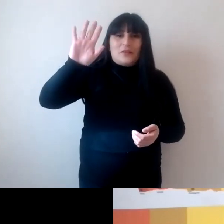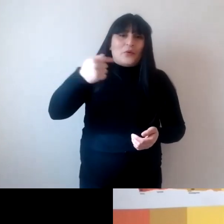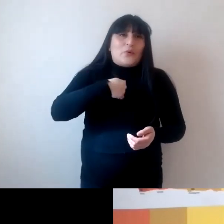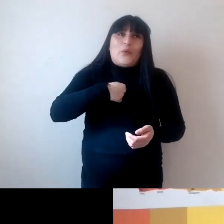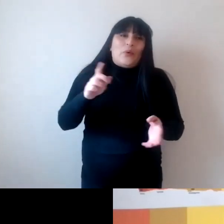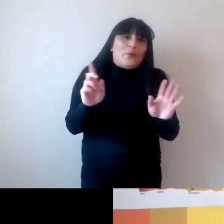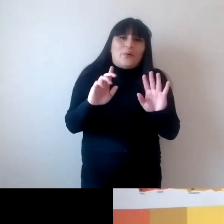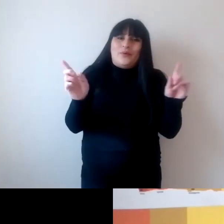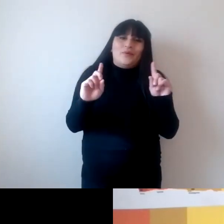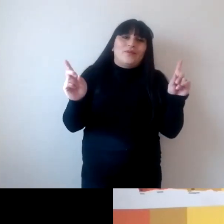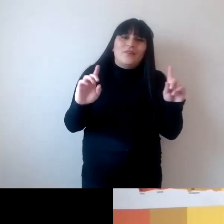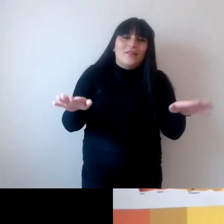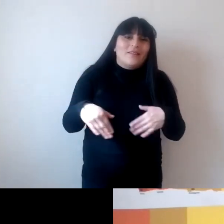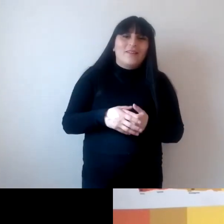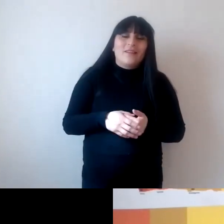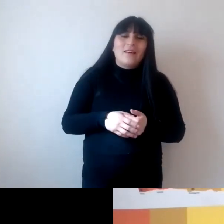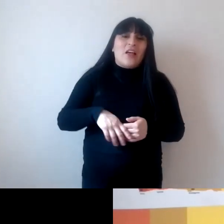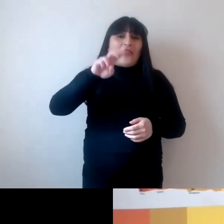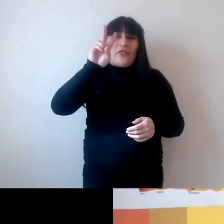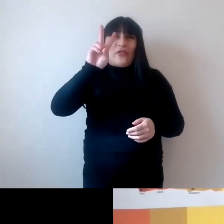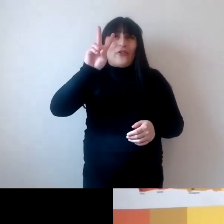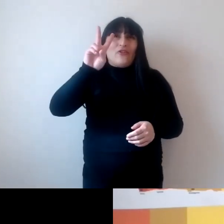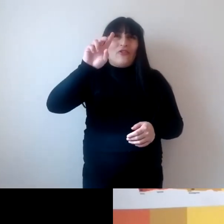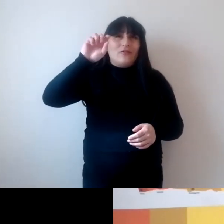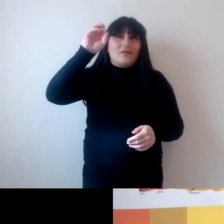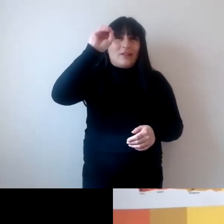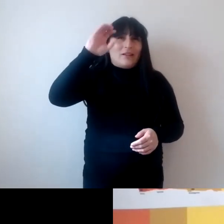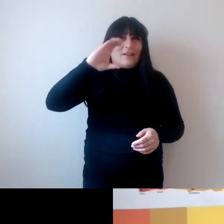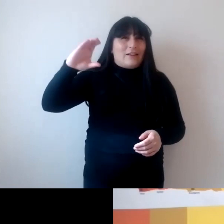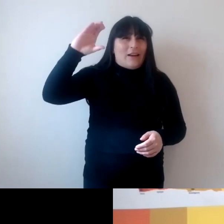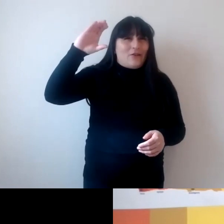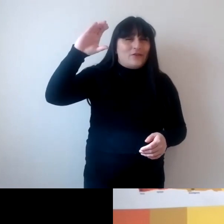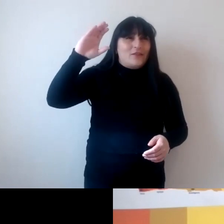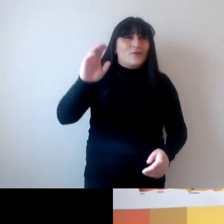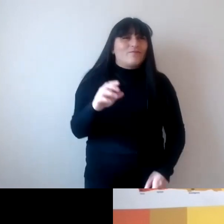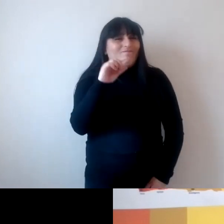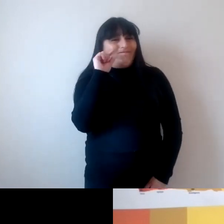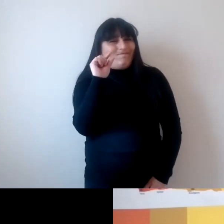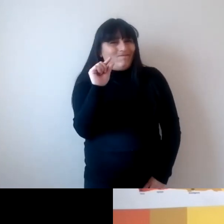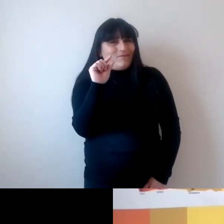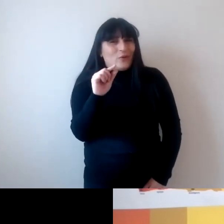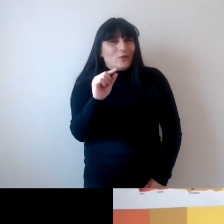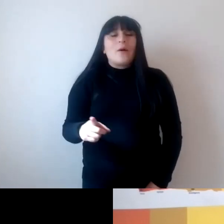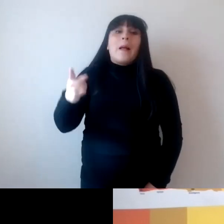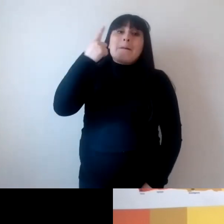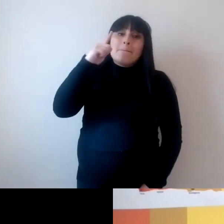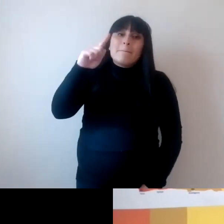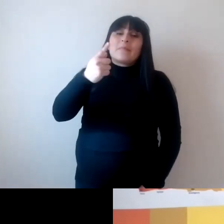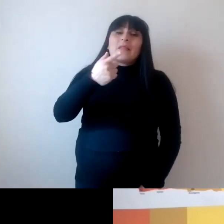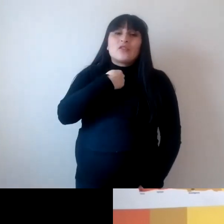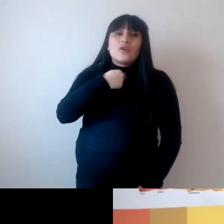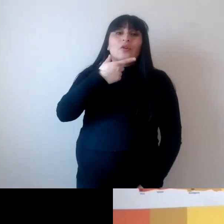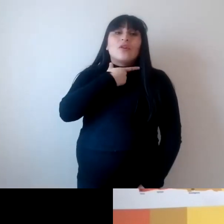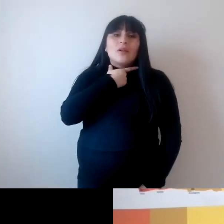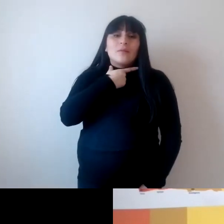y a los dos grados poquito pero creo que hay que actuar para acercarnos lo más